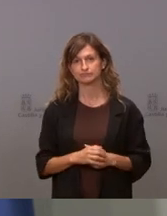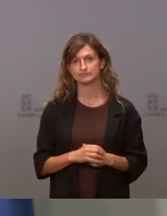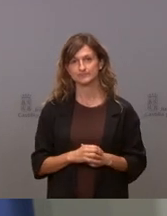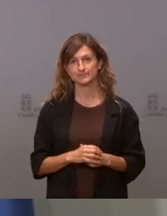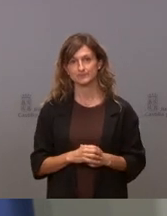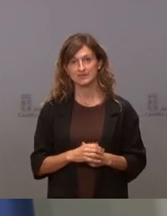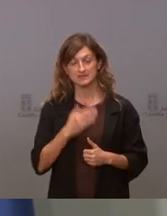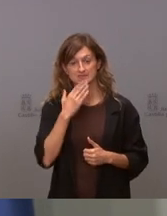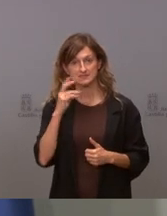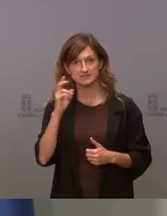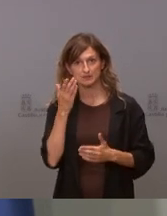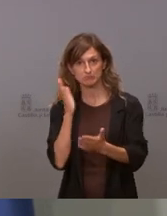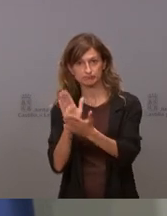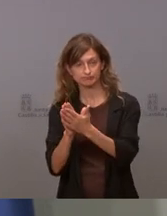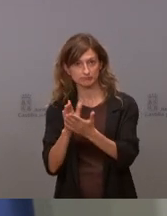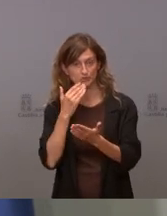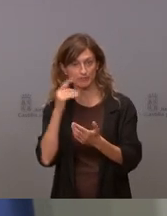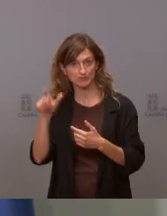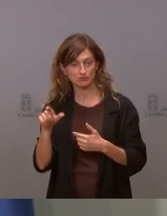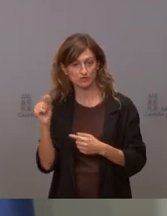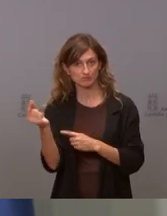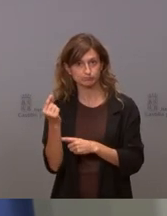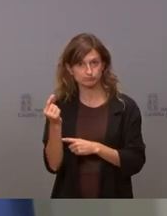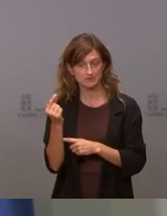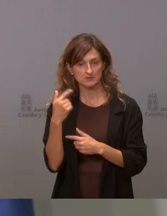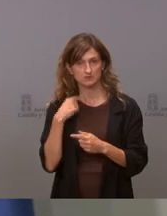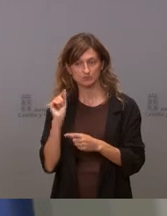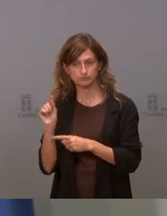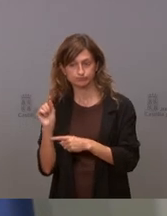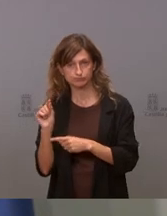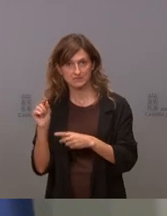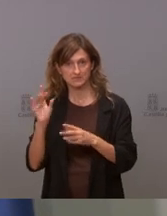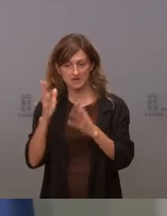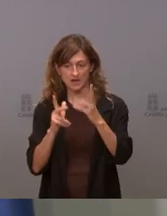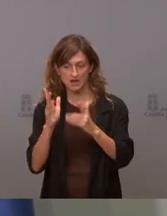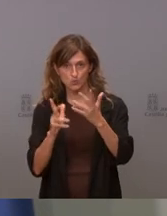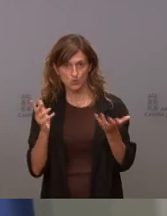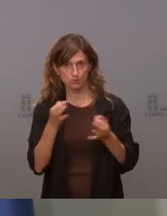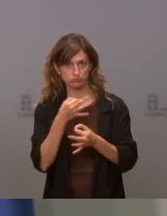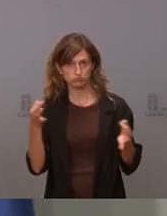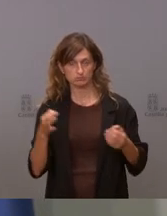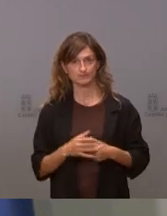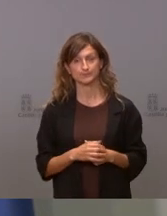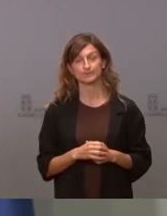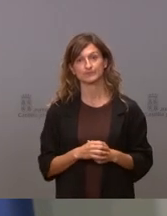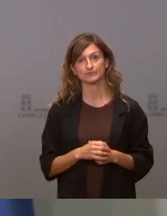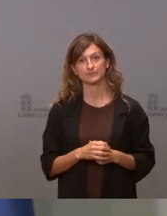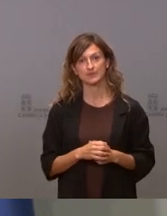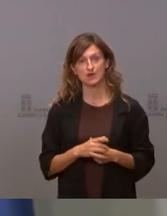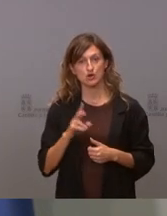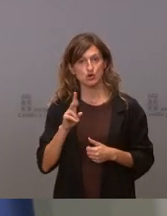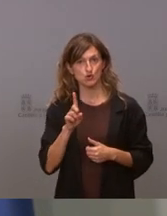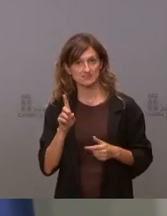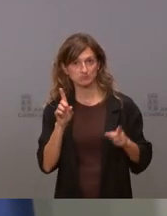y si viene un señor enfrente y me dice oye esto es así pues yo le hago el cálculo pero le insisto no es el problema